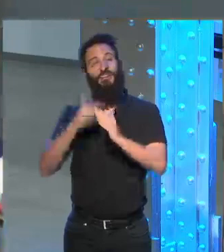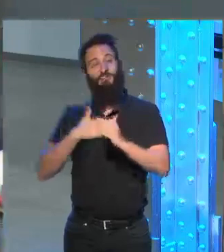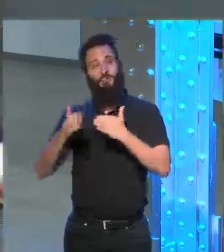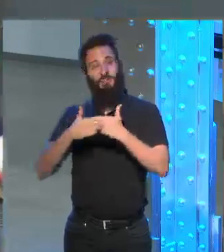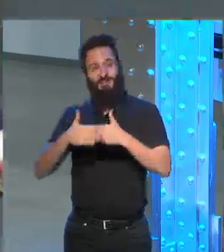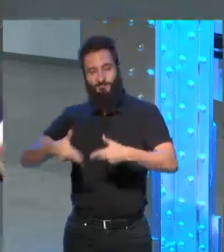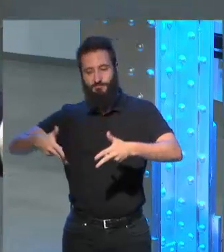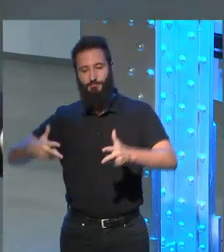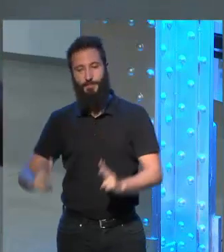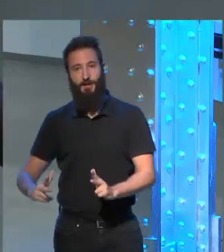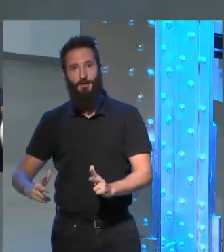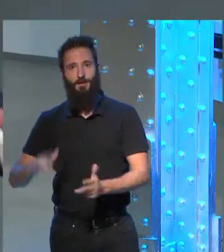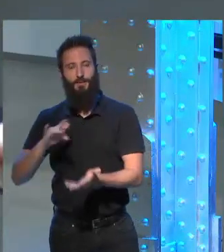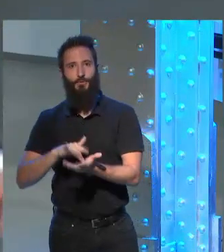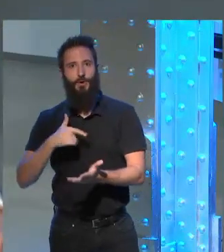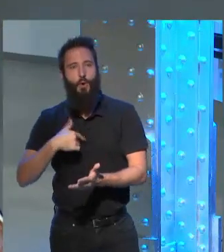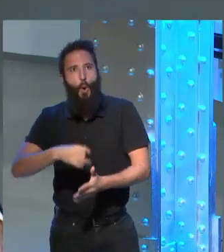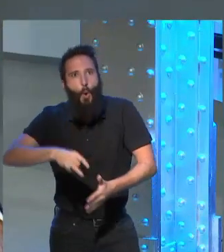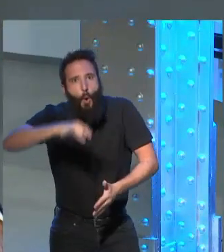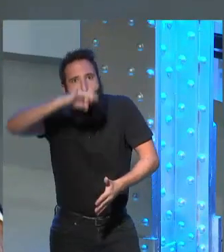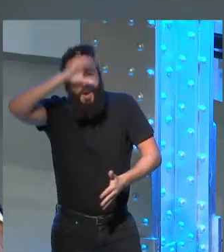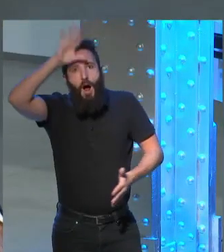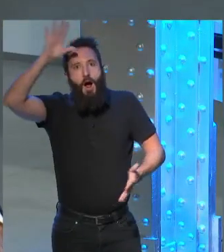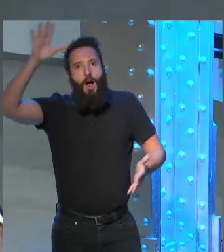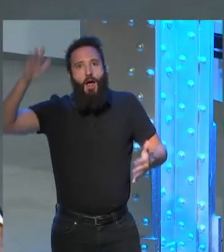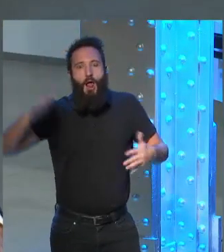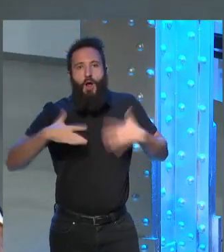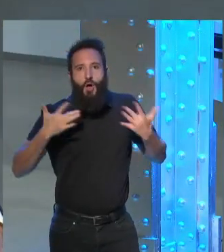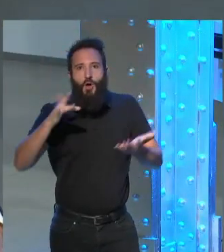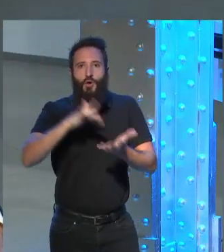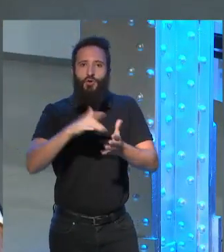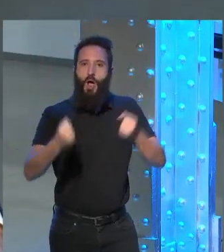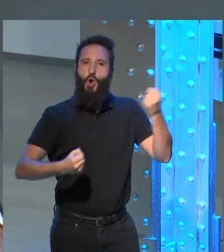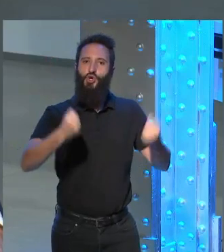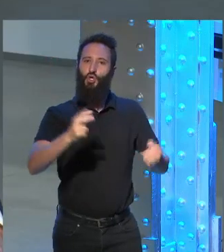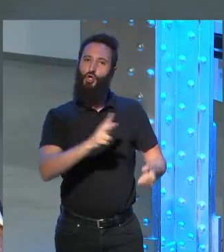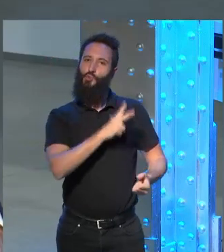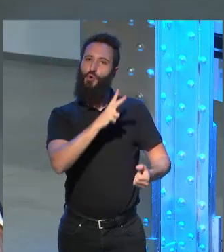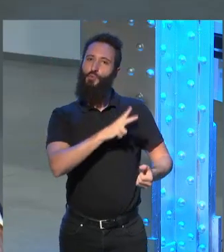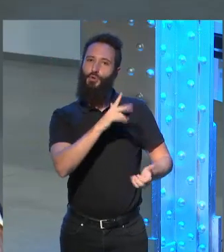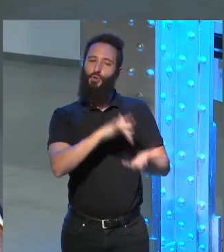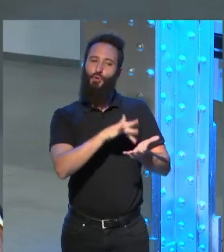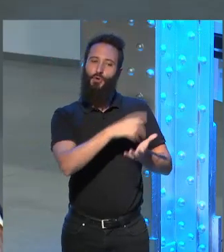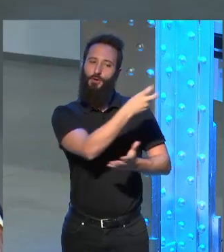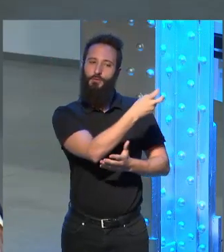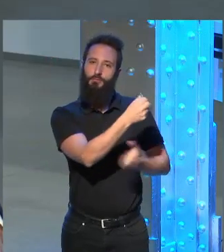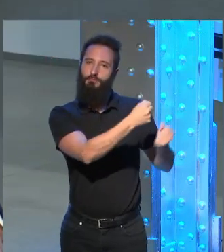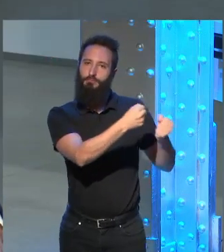y ante mi gran sorpresa un auto muy elegante vino se estacionó